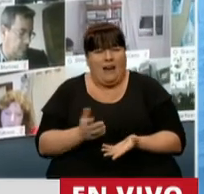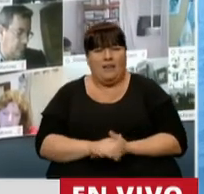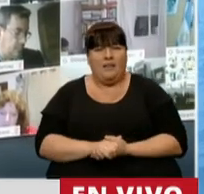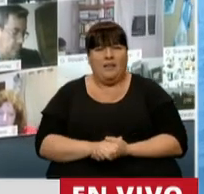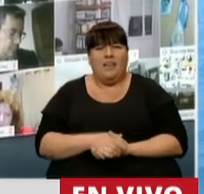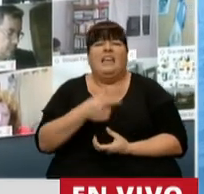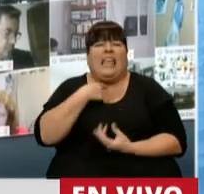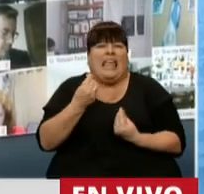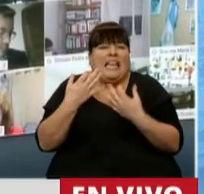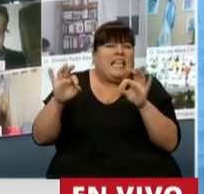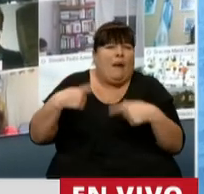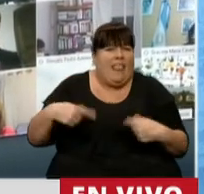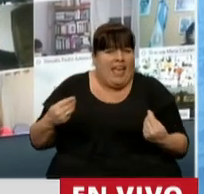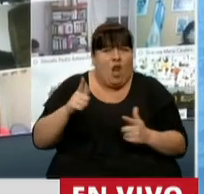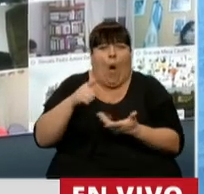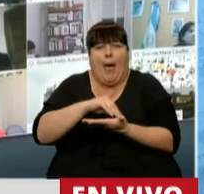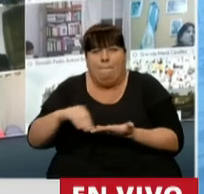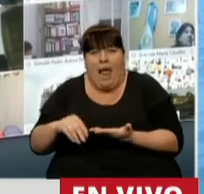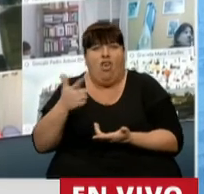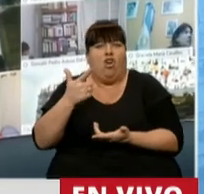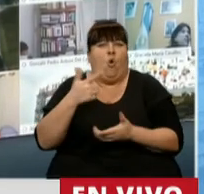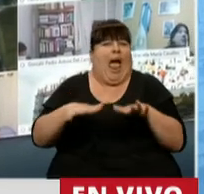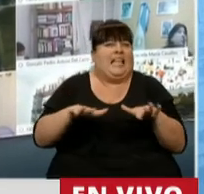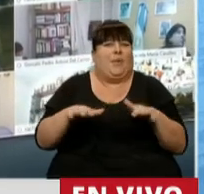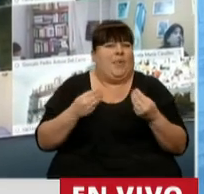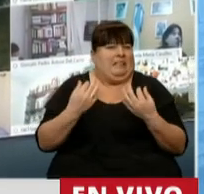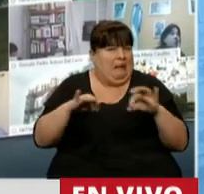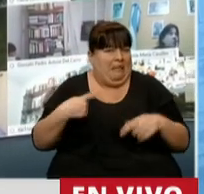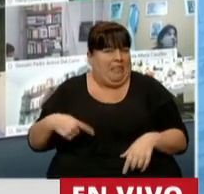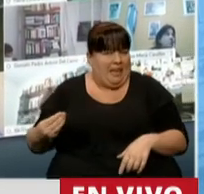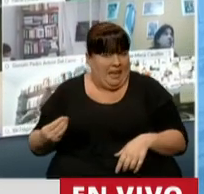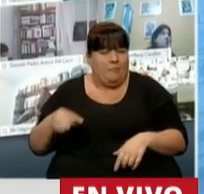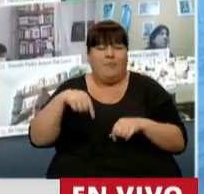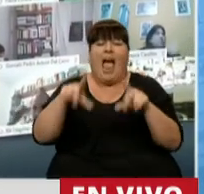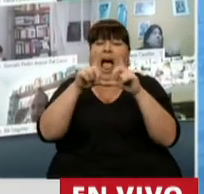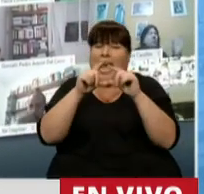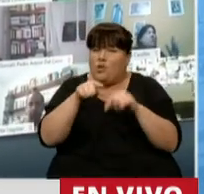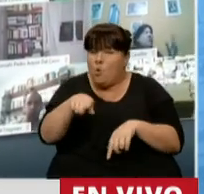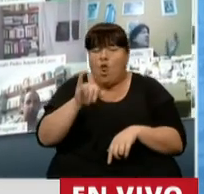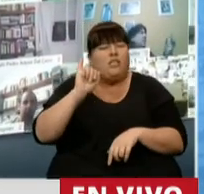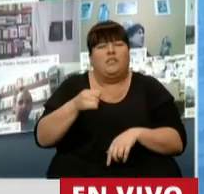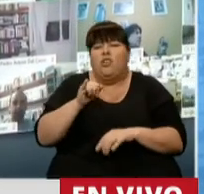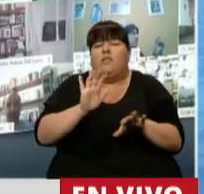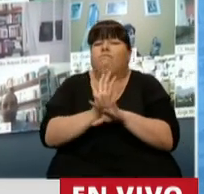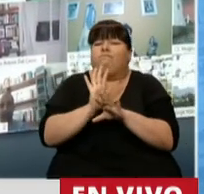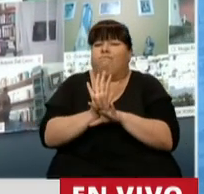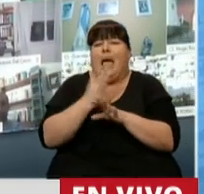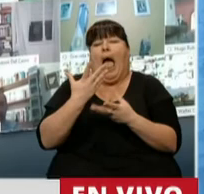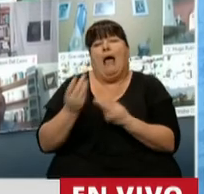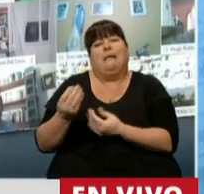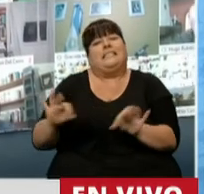¿Qué se quiere salvar si no hay empleados, no hay actividad? Este artículo, sin duda, es un